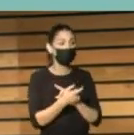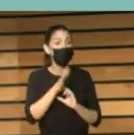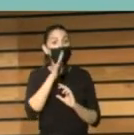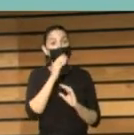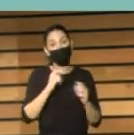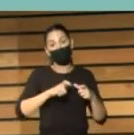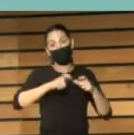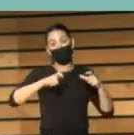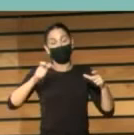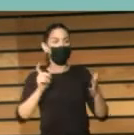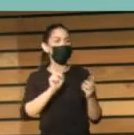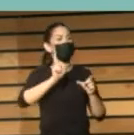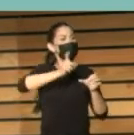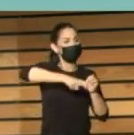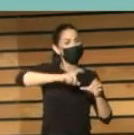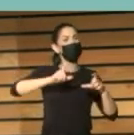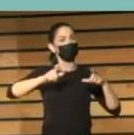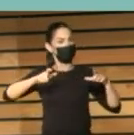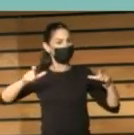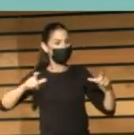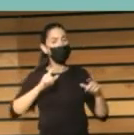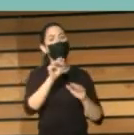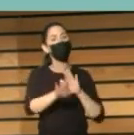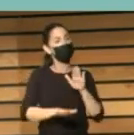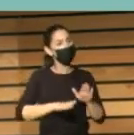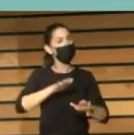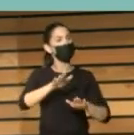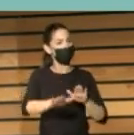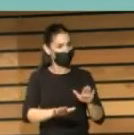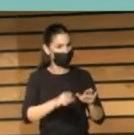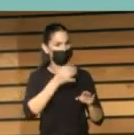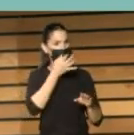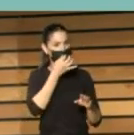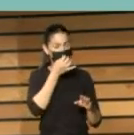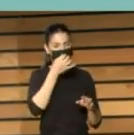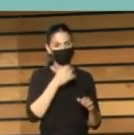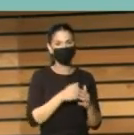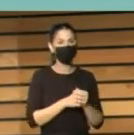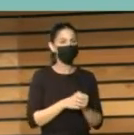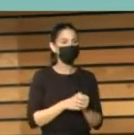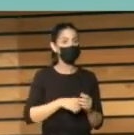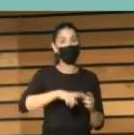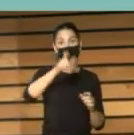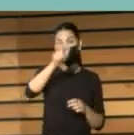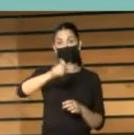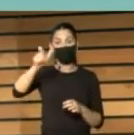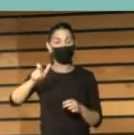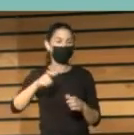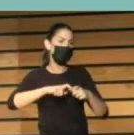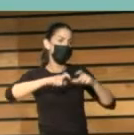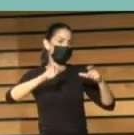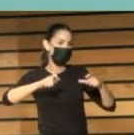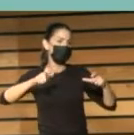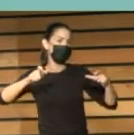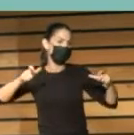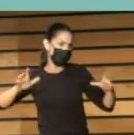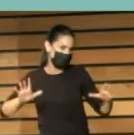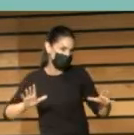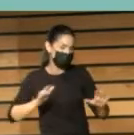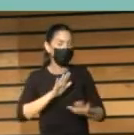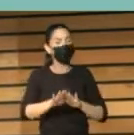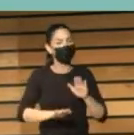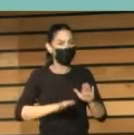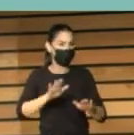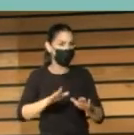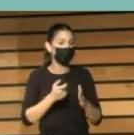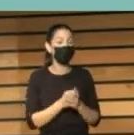recuperando los servicios poco a poco y estamos recibiendo la participación de los usuarios. En el Ministerio de Cultura y